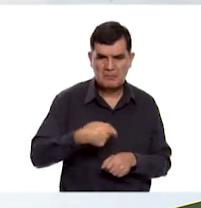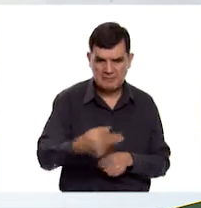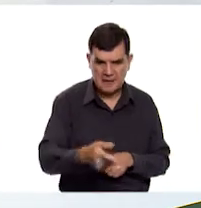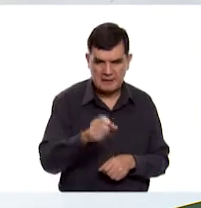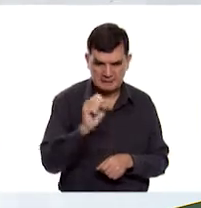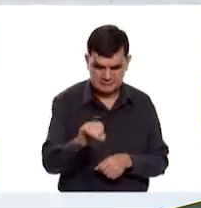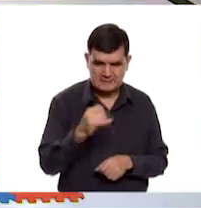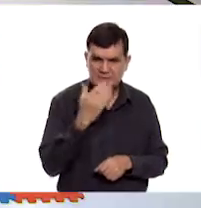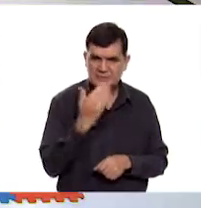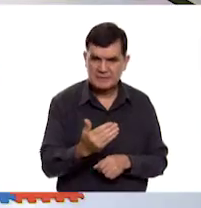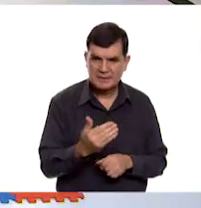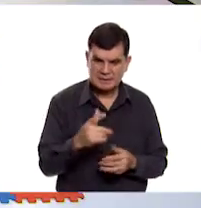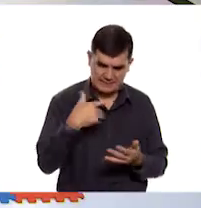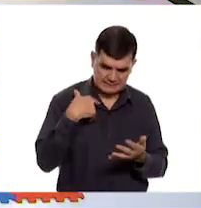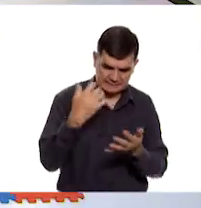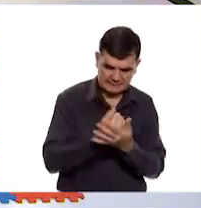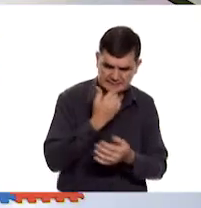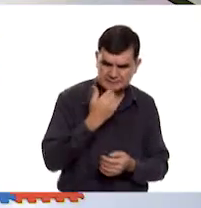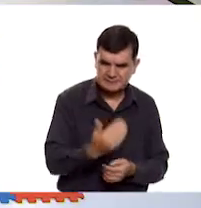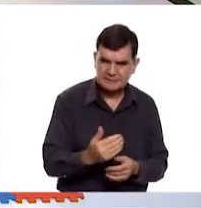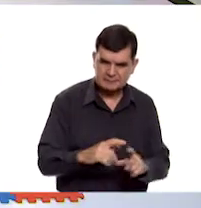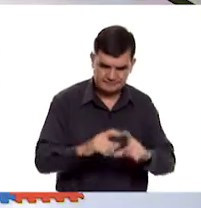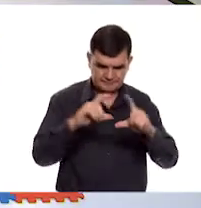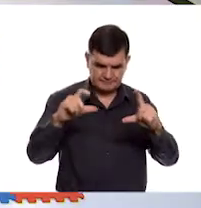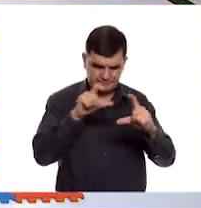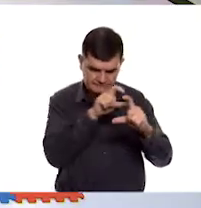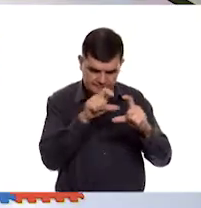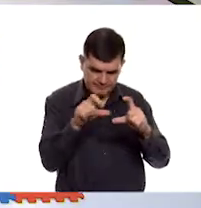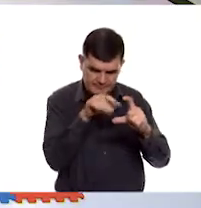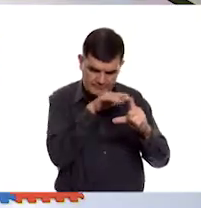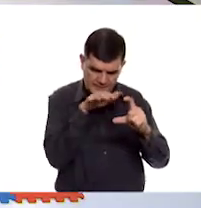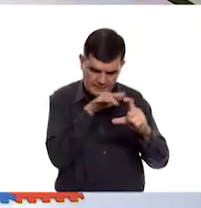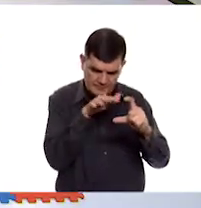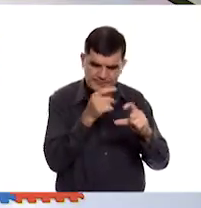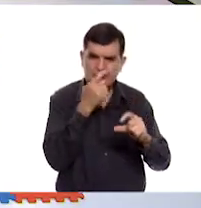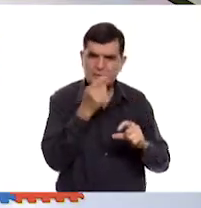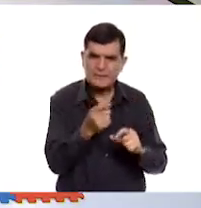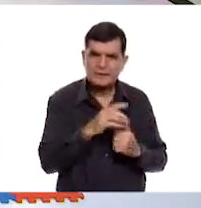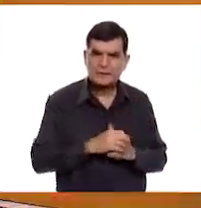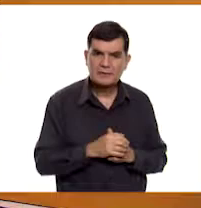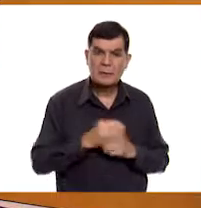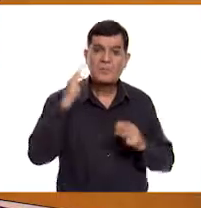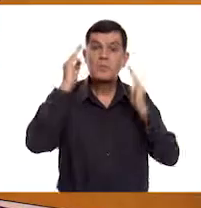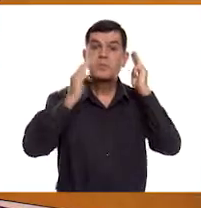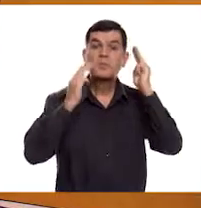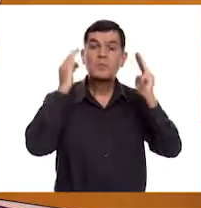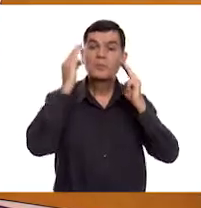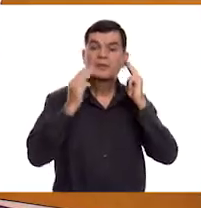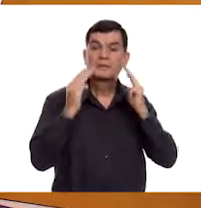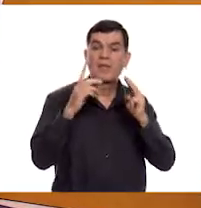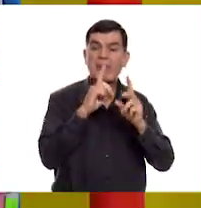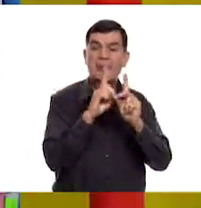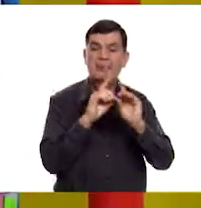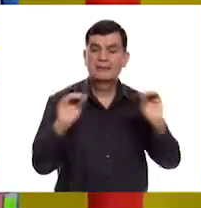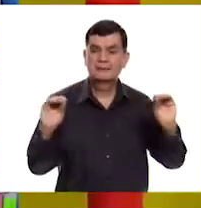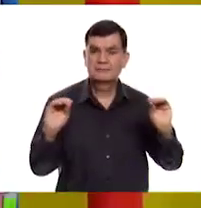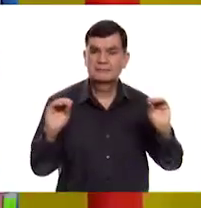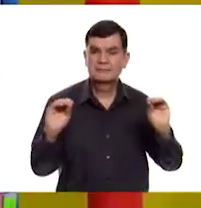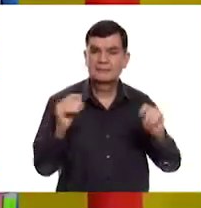¡Muy bien! ¡Lo logramos! ¡Adelante, Pilar! Y dice aquí, Museo del Desierto.